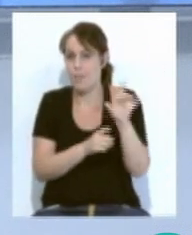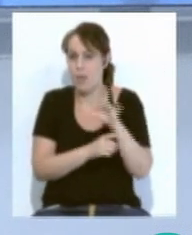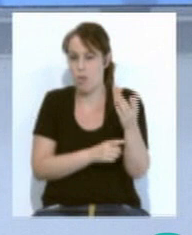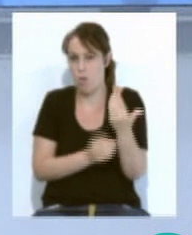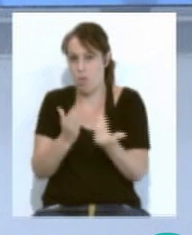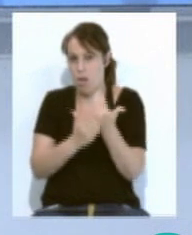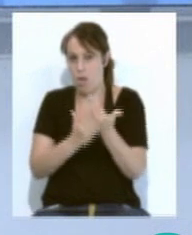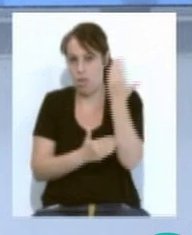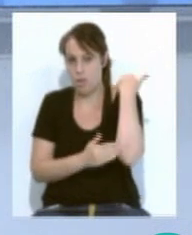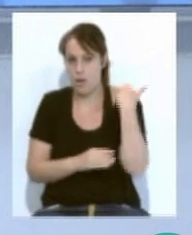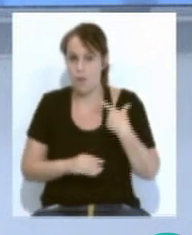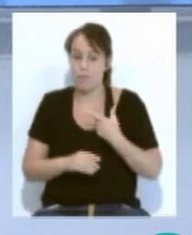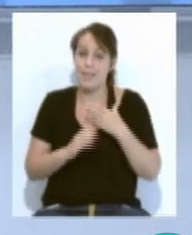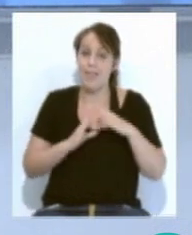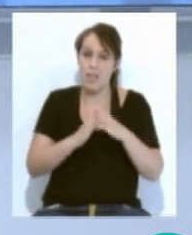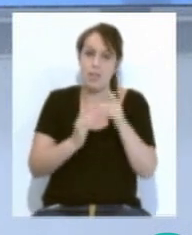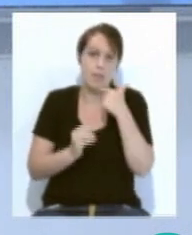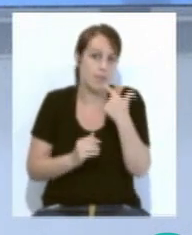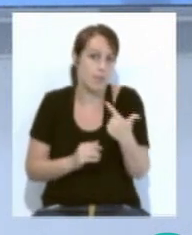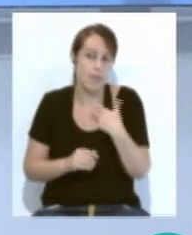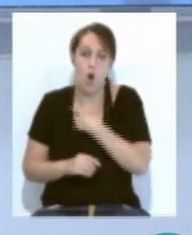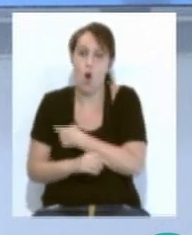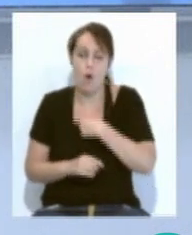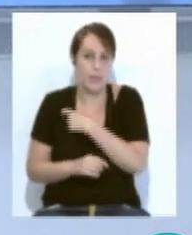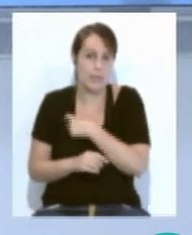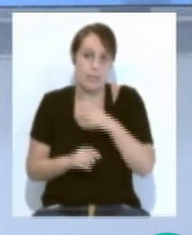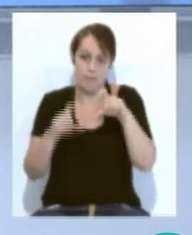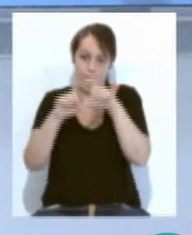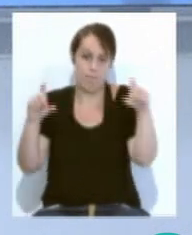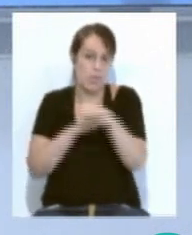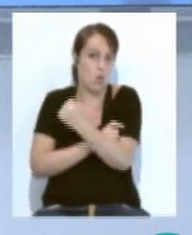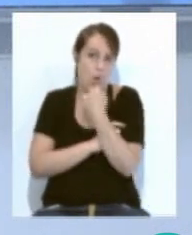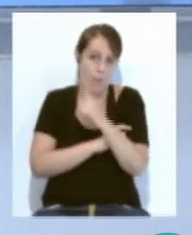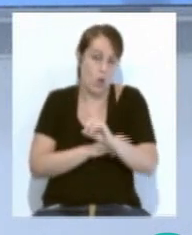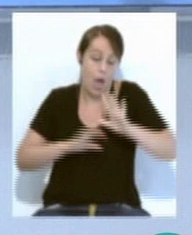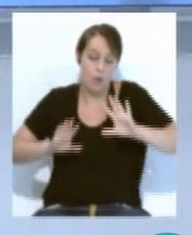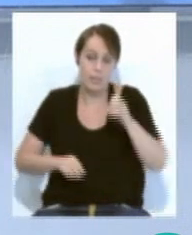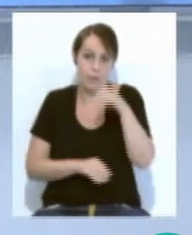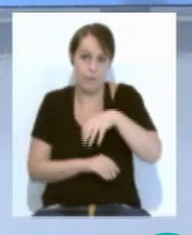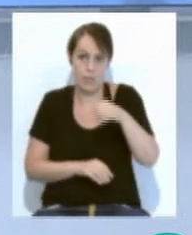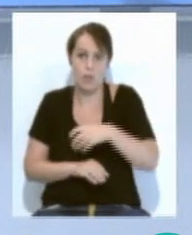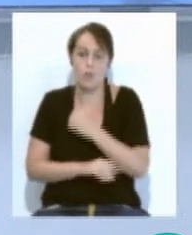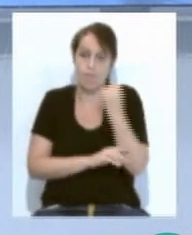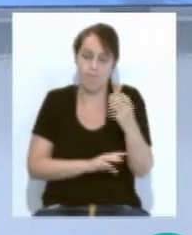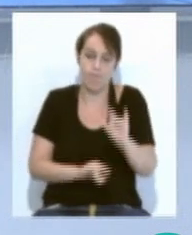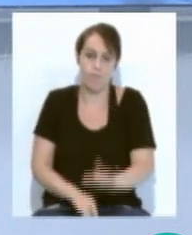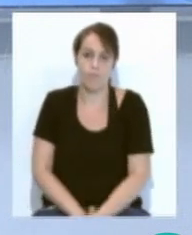movilizaciones no cuentan con la participación de los comités de empresa aunque San Fernando apoya las reivindicaciones.